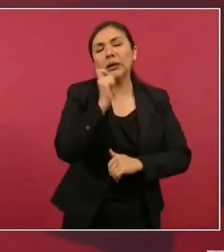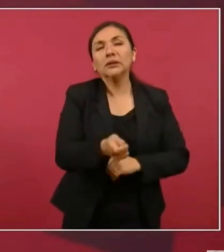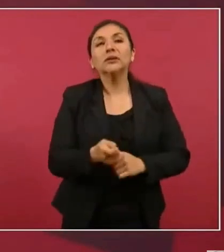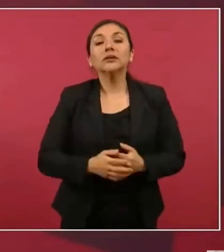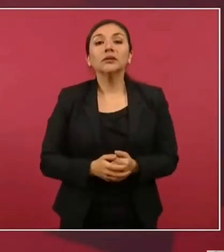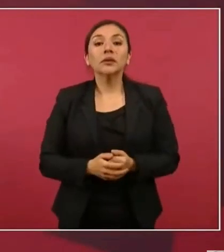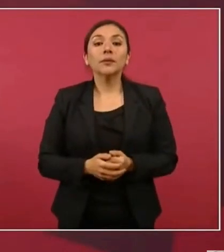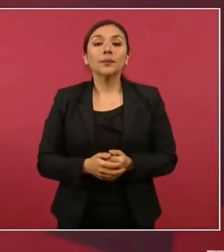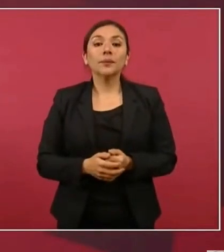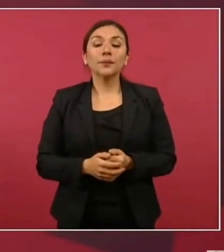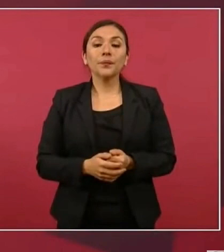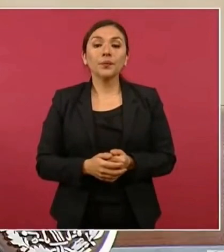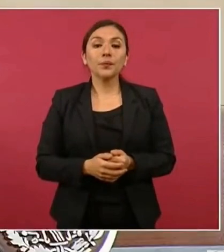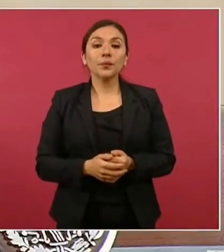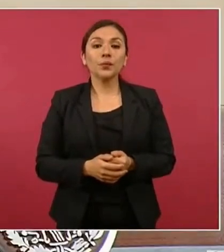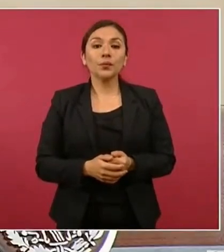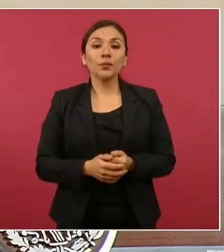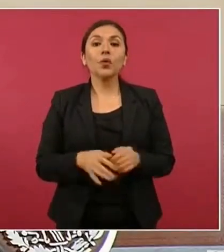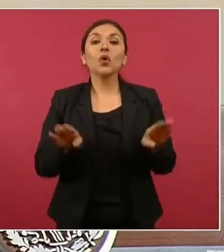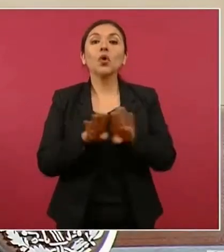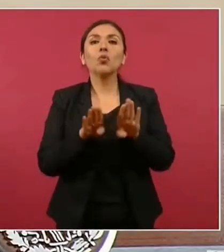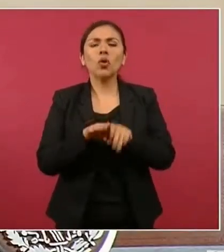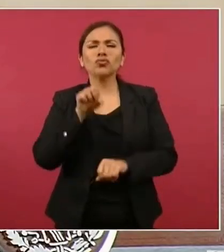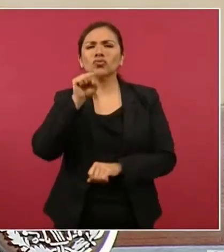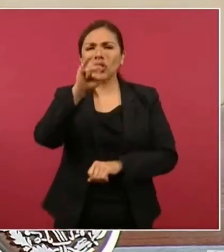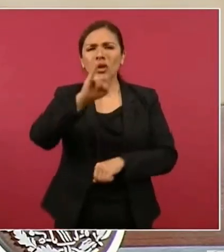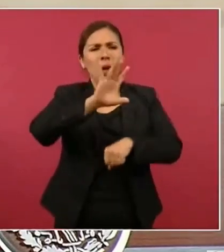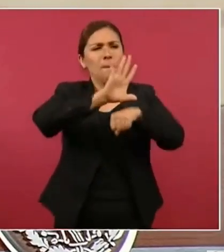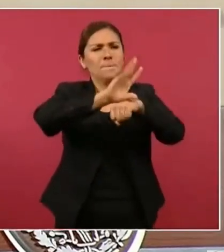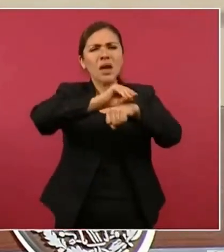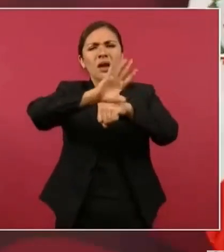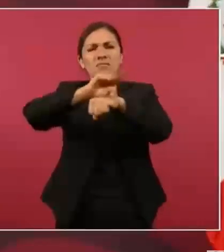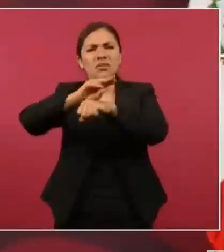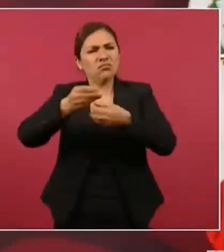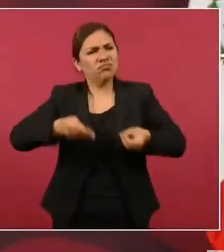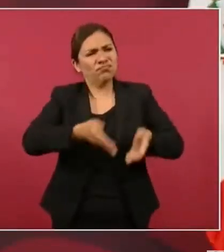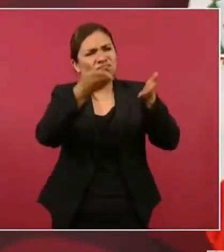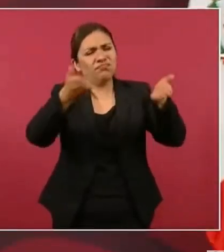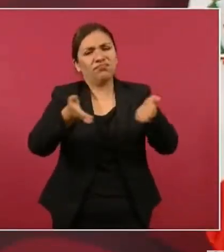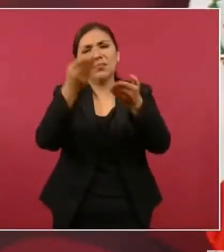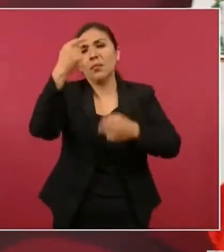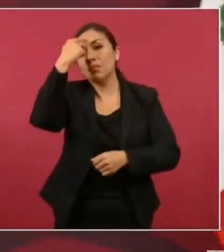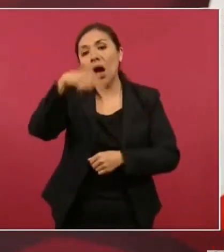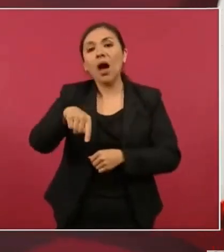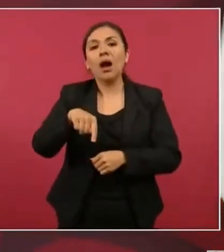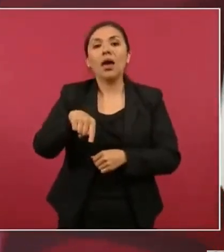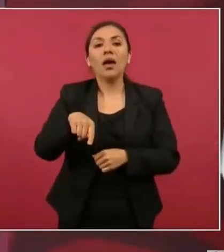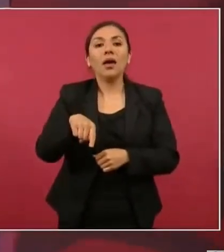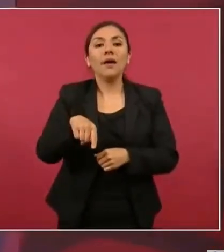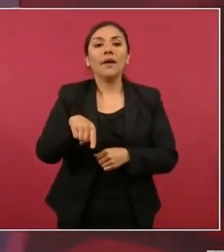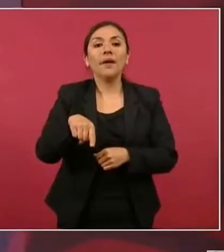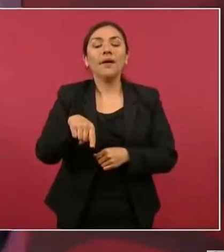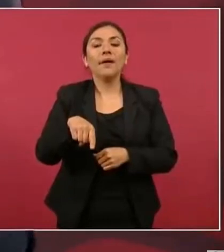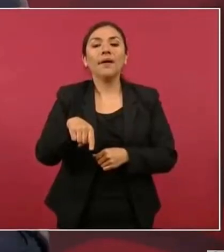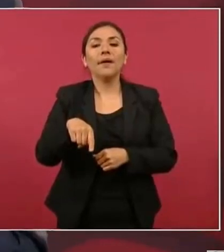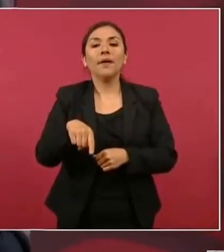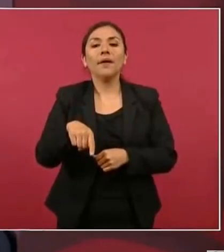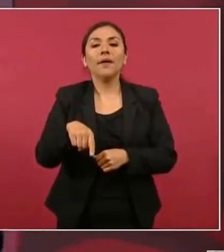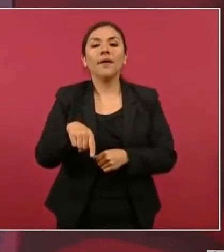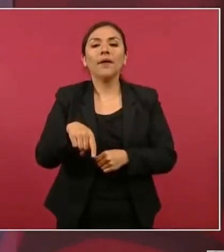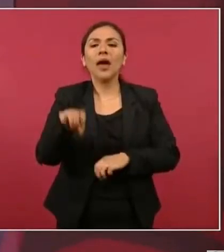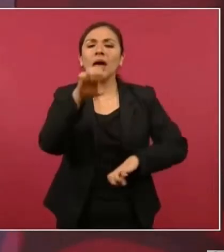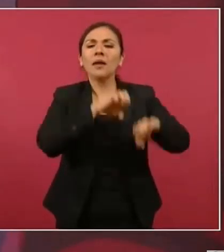significó dar permiso a Constellation